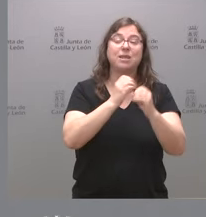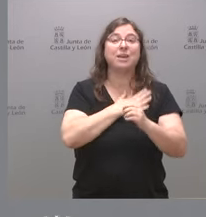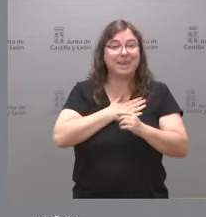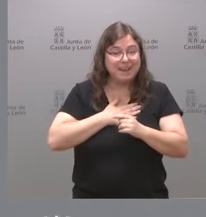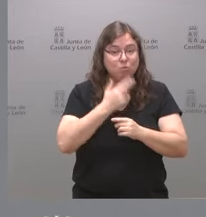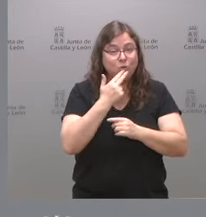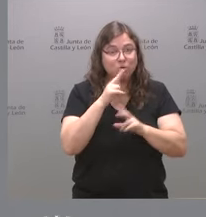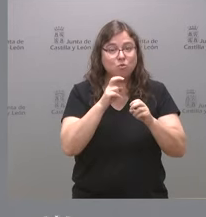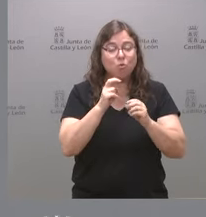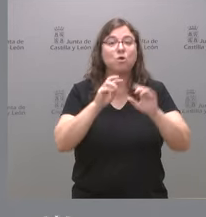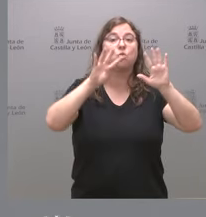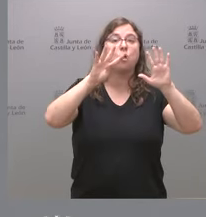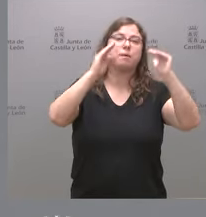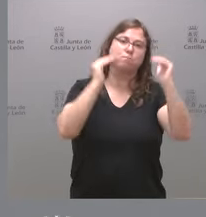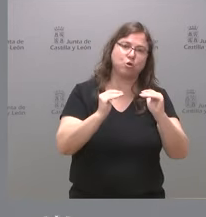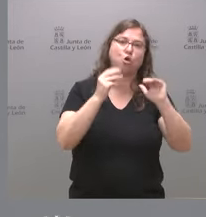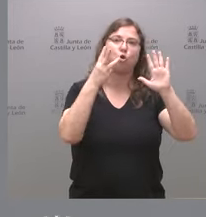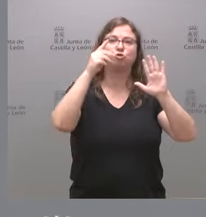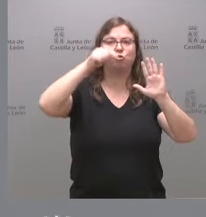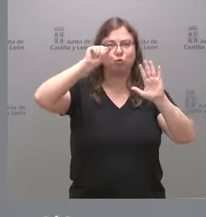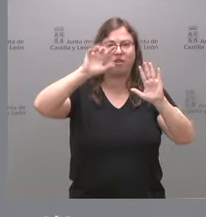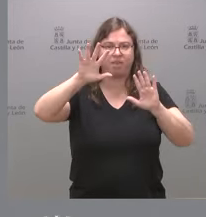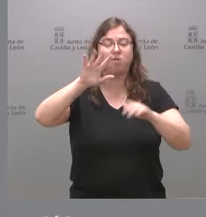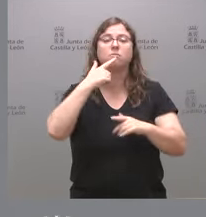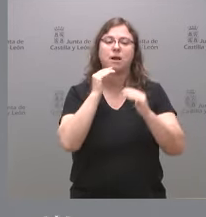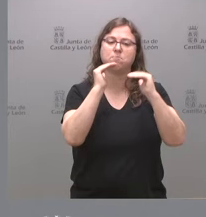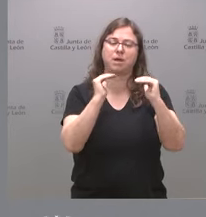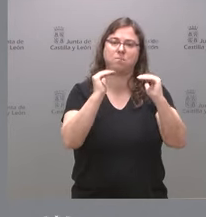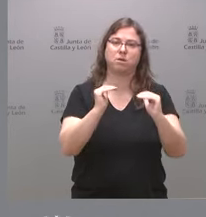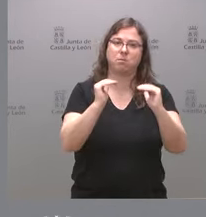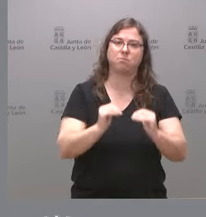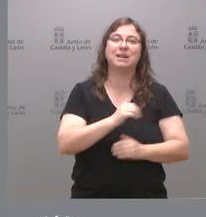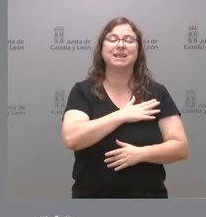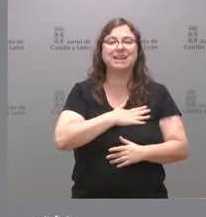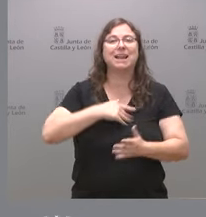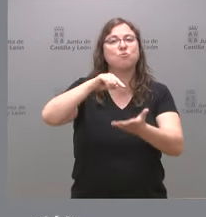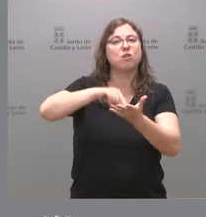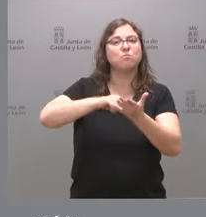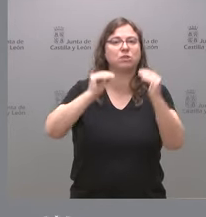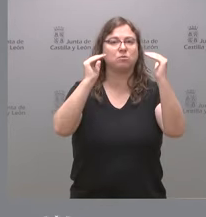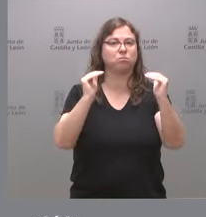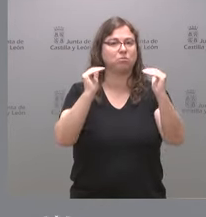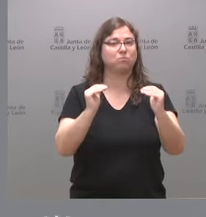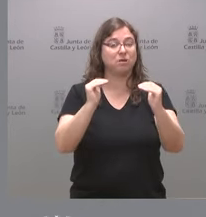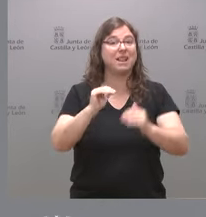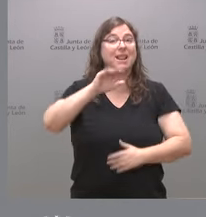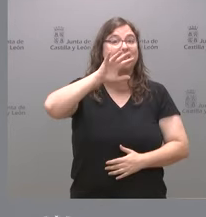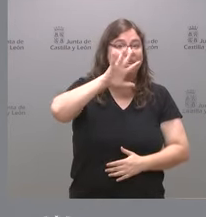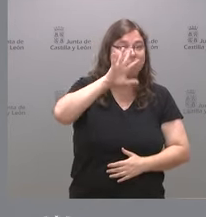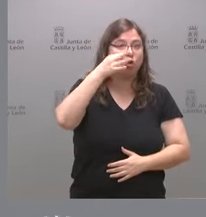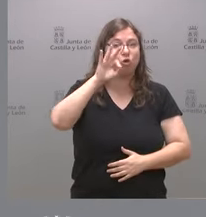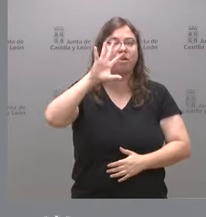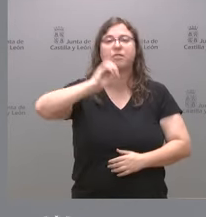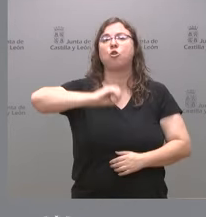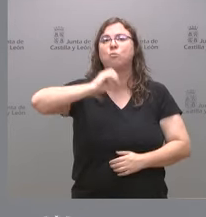del 9% al 8,5%. Supone ir por esa senda de reducción de impuestos. Es una reducción del 5,5